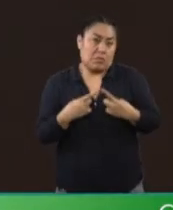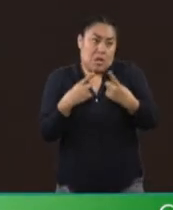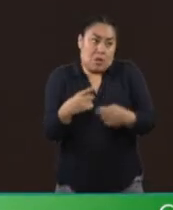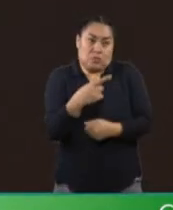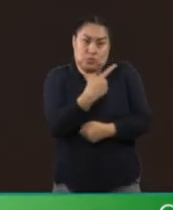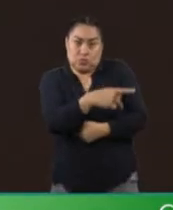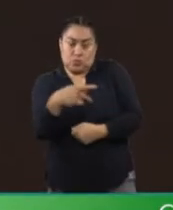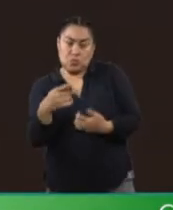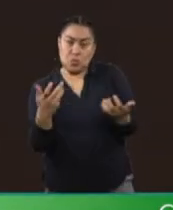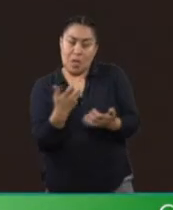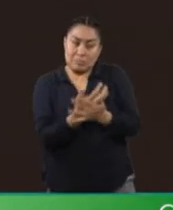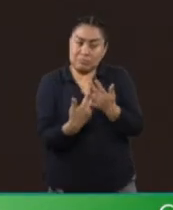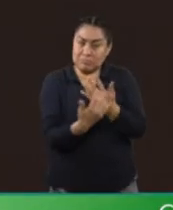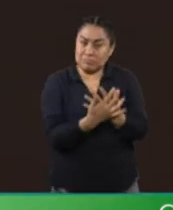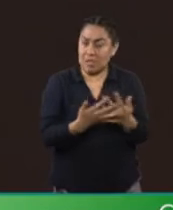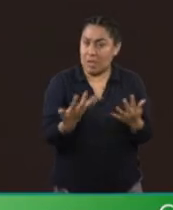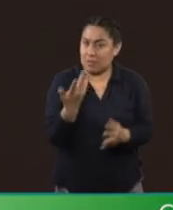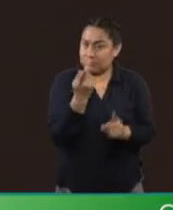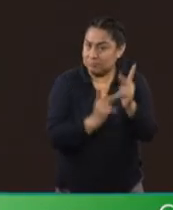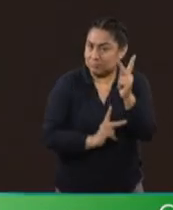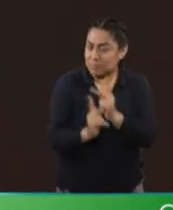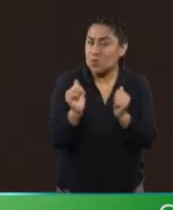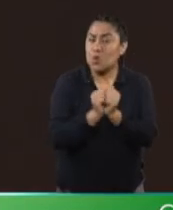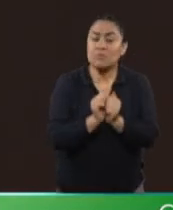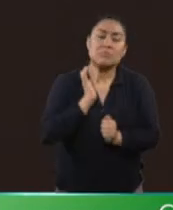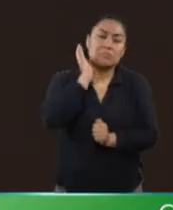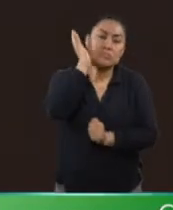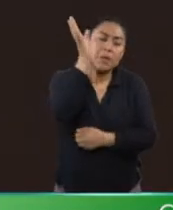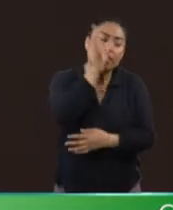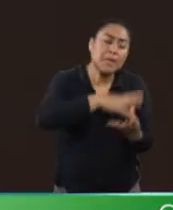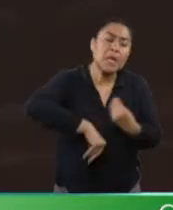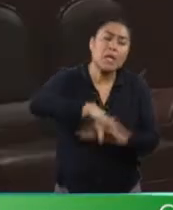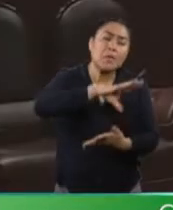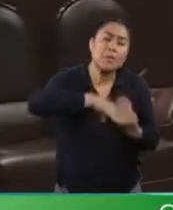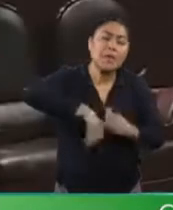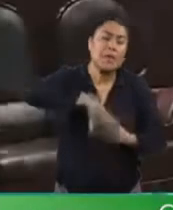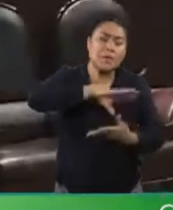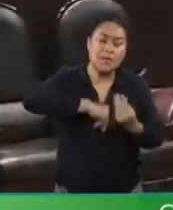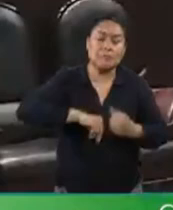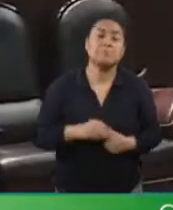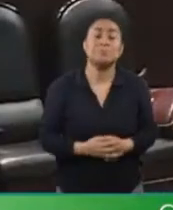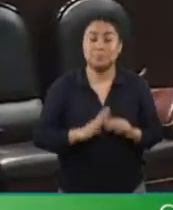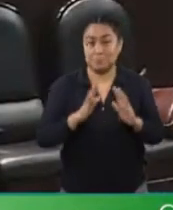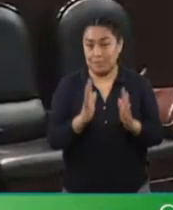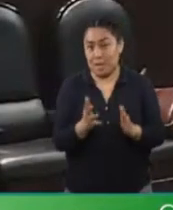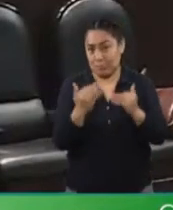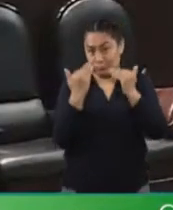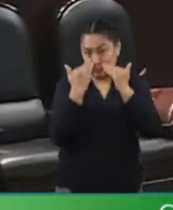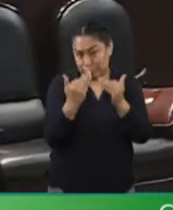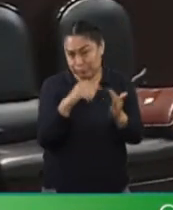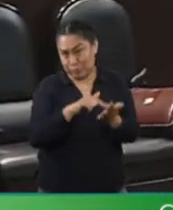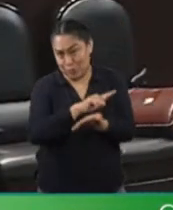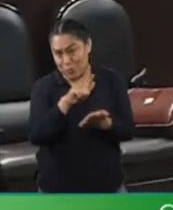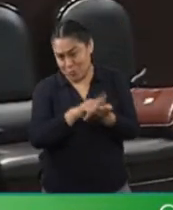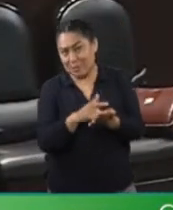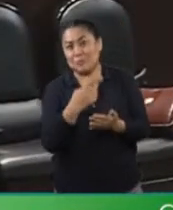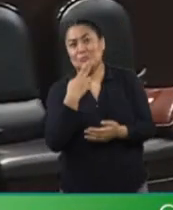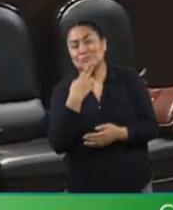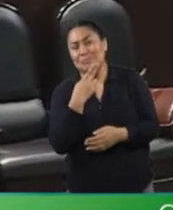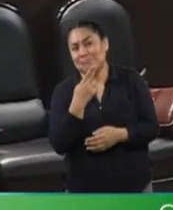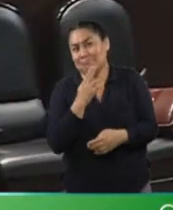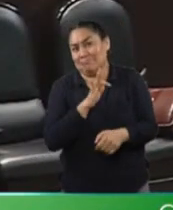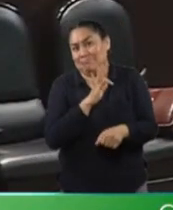alimentaria y el desarrollo sostenible. A pesar de los beneficios evidentes de la reforma, existen